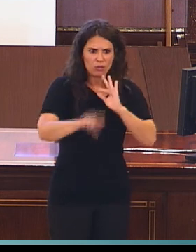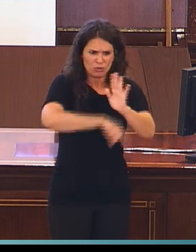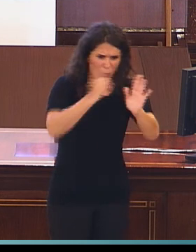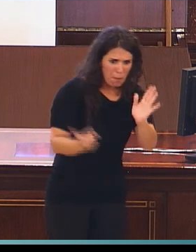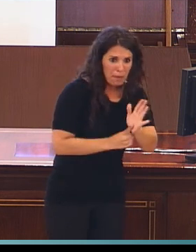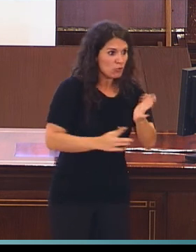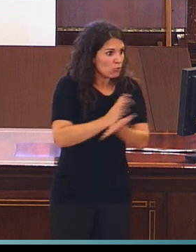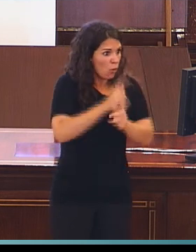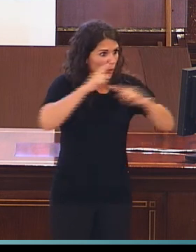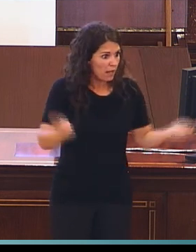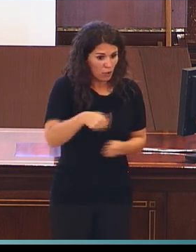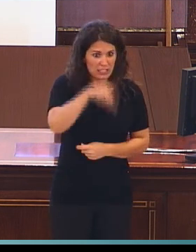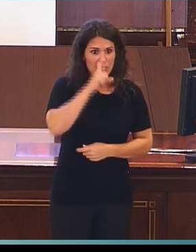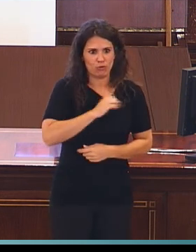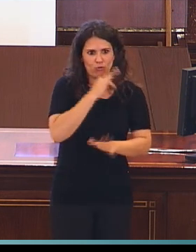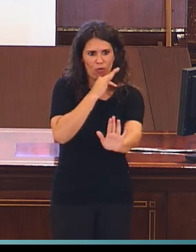que van a salir este año.